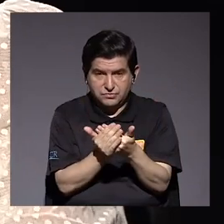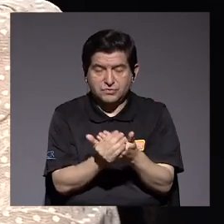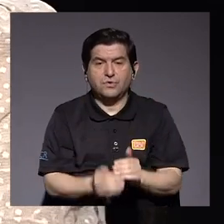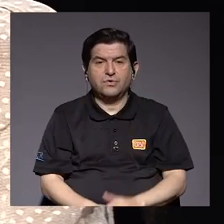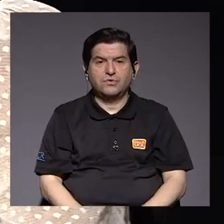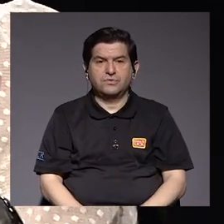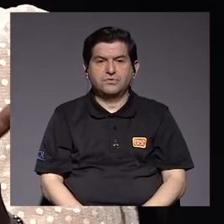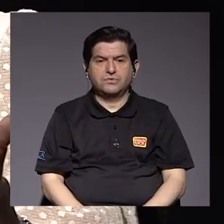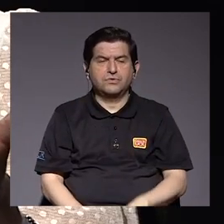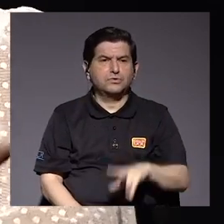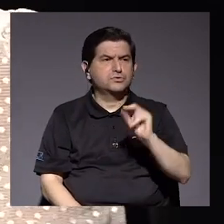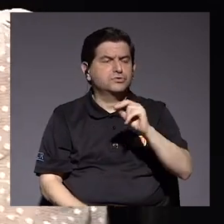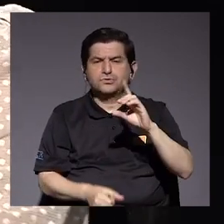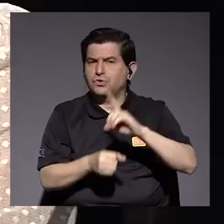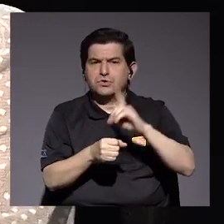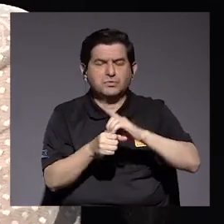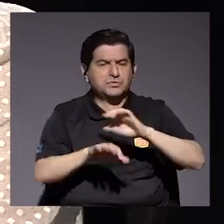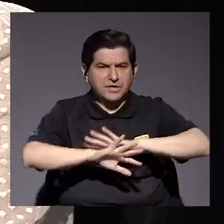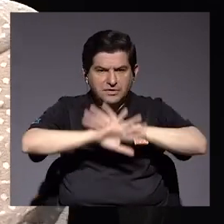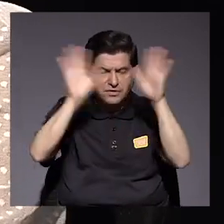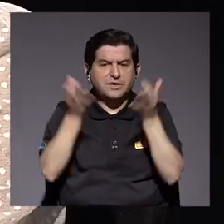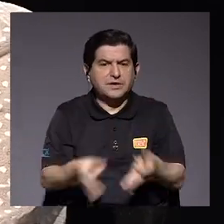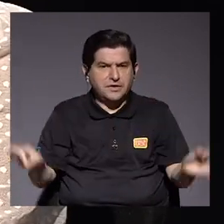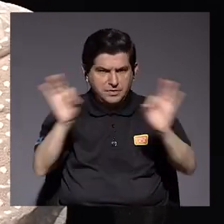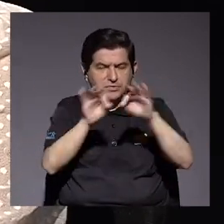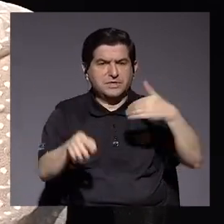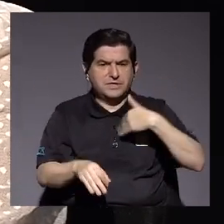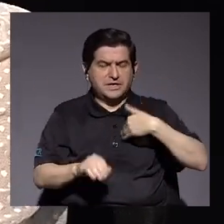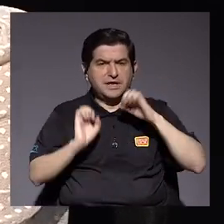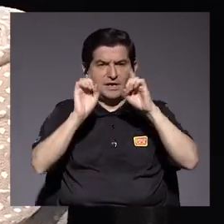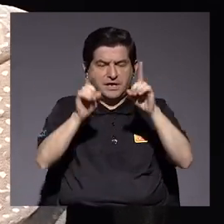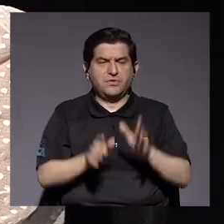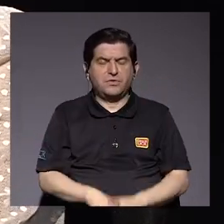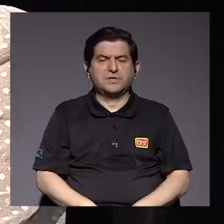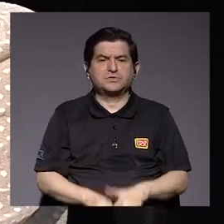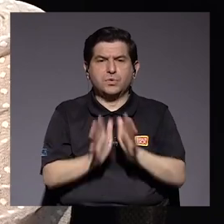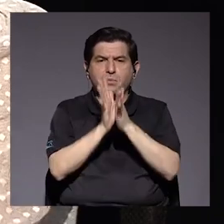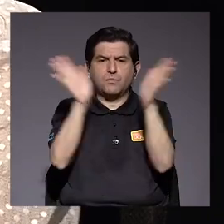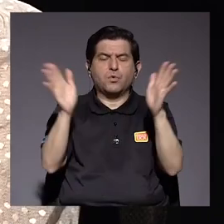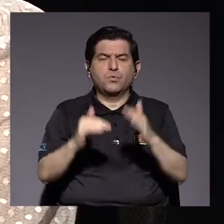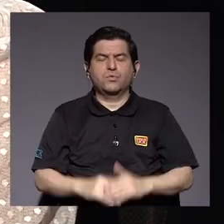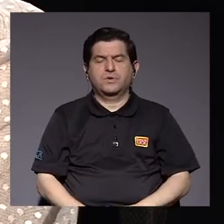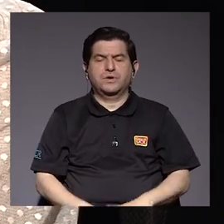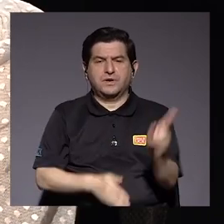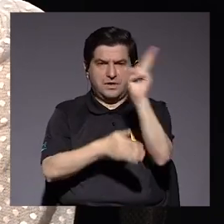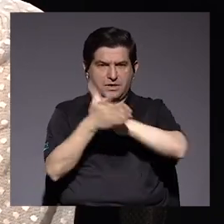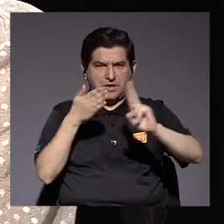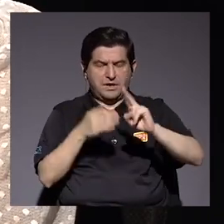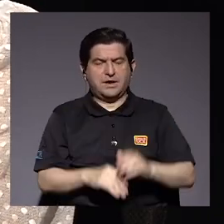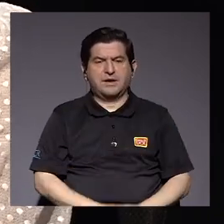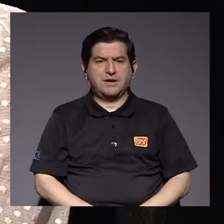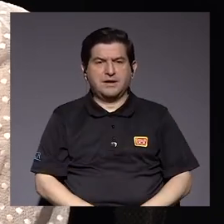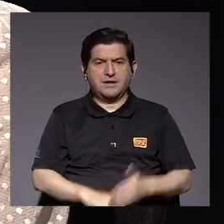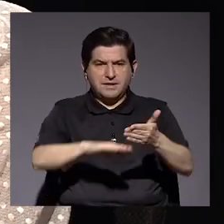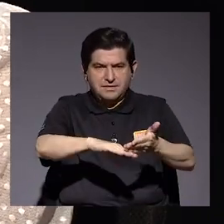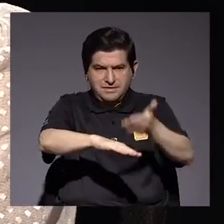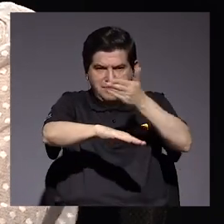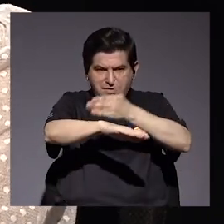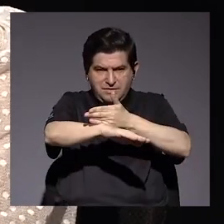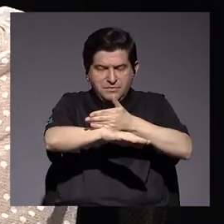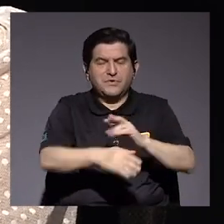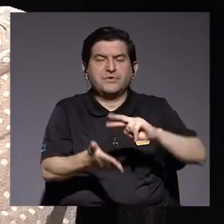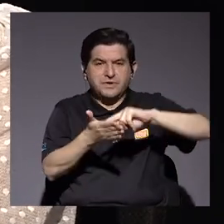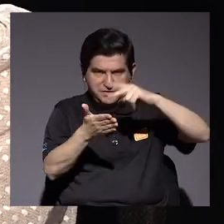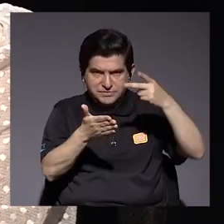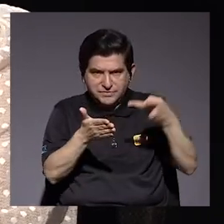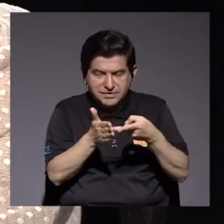yo no creo que haya ningún diputado que no esté claro de la importancia que tiene la educación pública superior. Del escalón social que es la